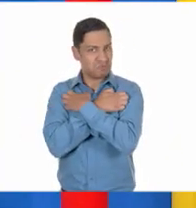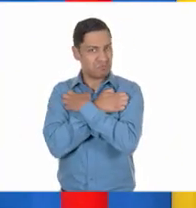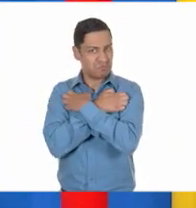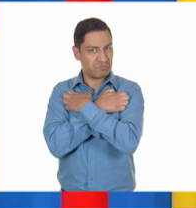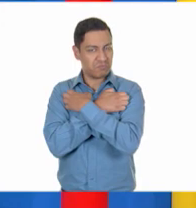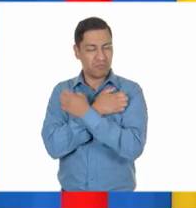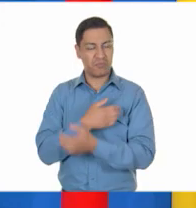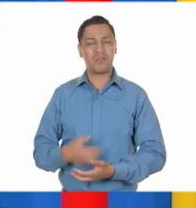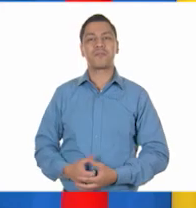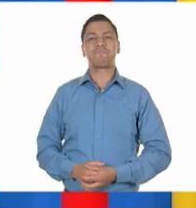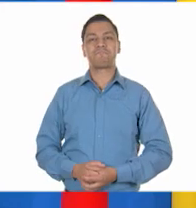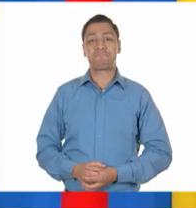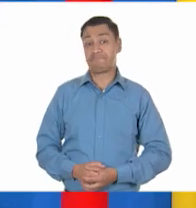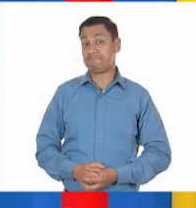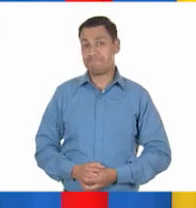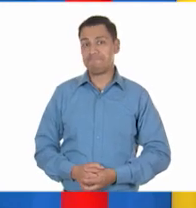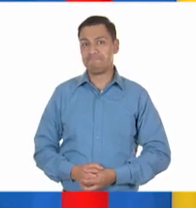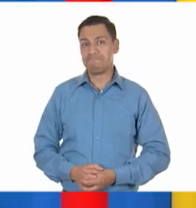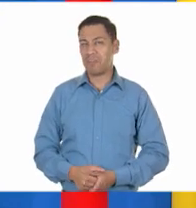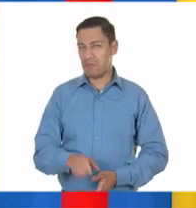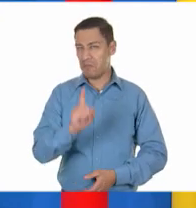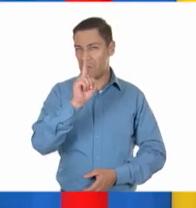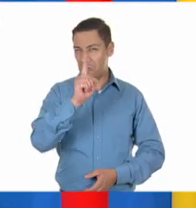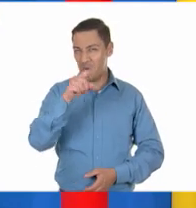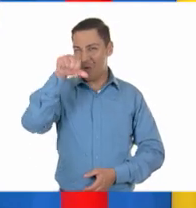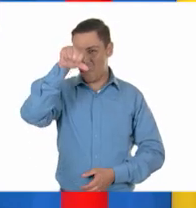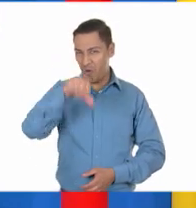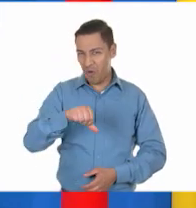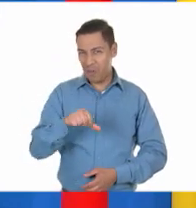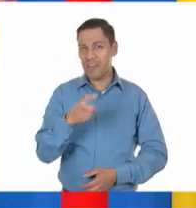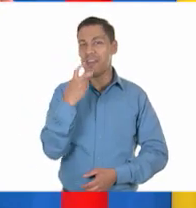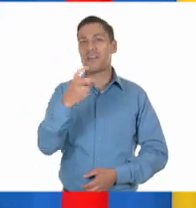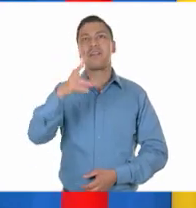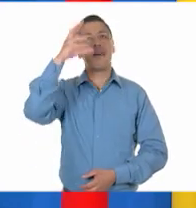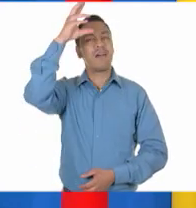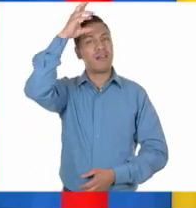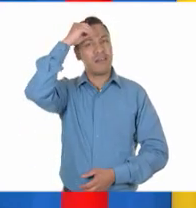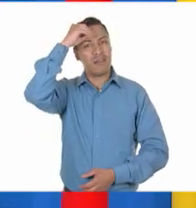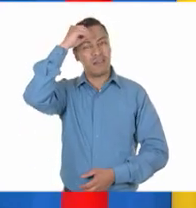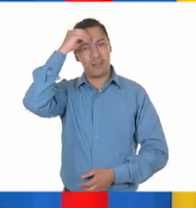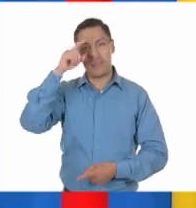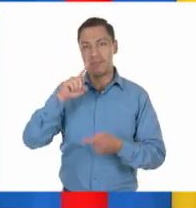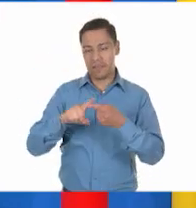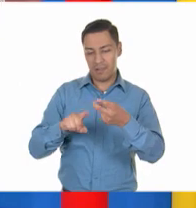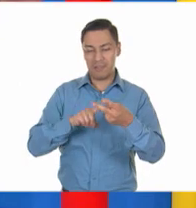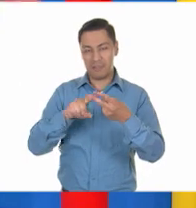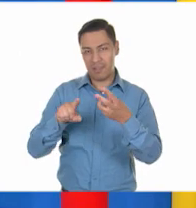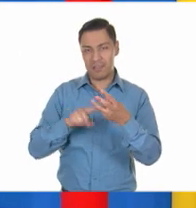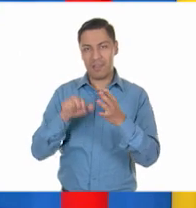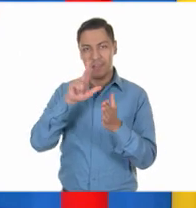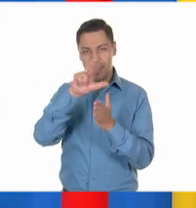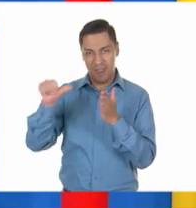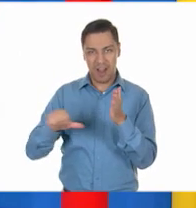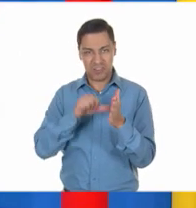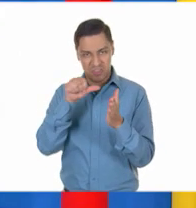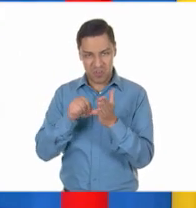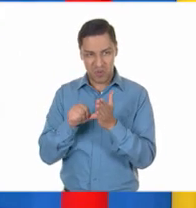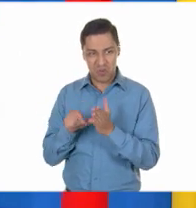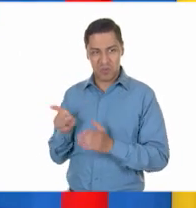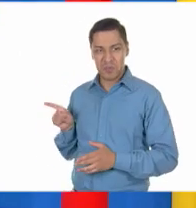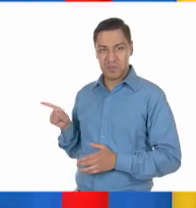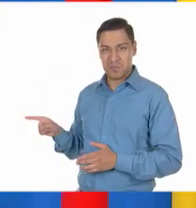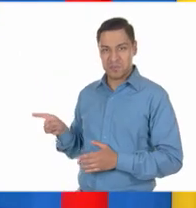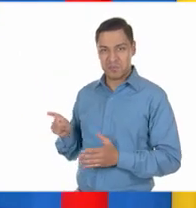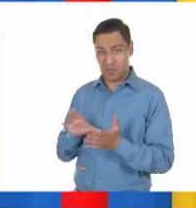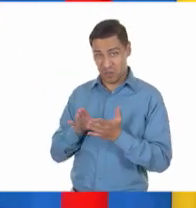eso me agrada. A mí también. Y justo en nuestra clase del día de hoy hablaremos sobre los tres artículos más importantes de la Constitución de